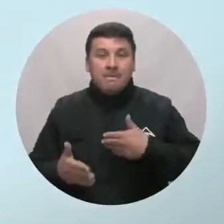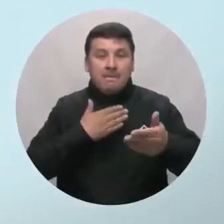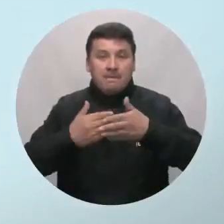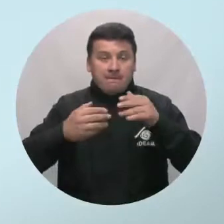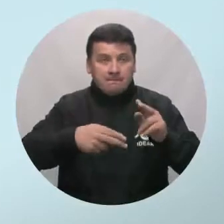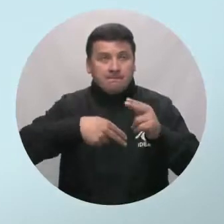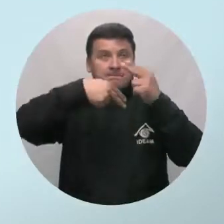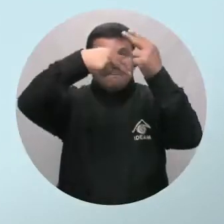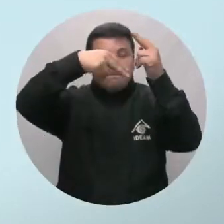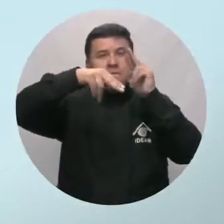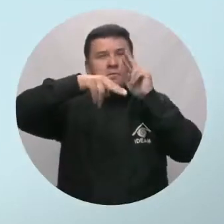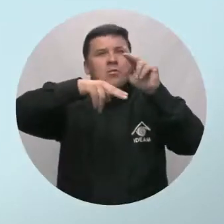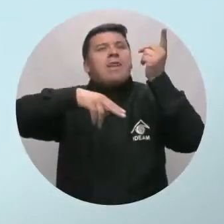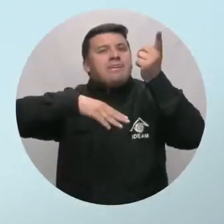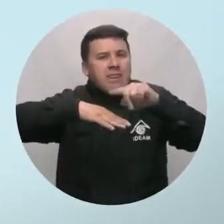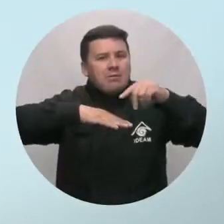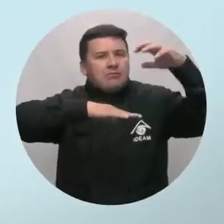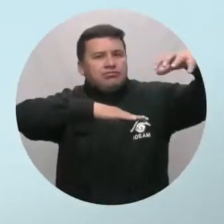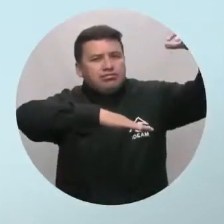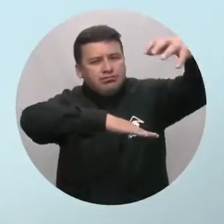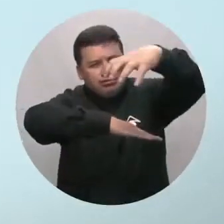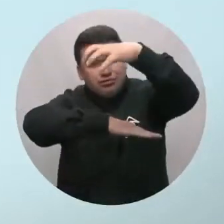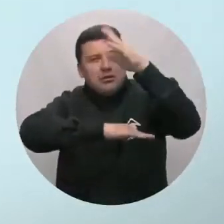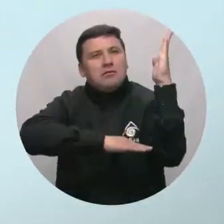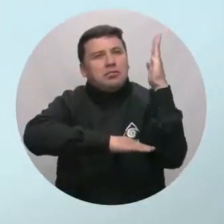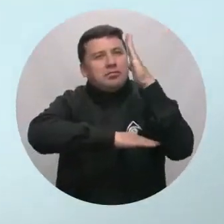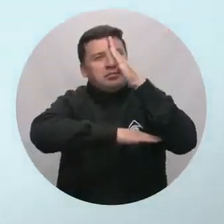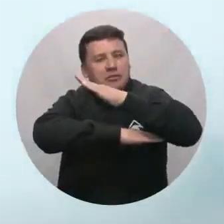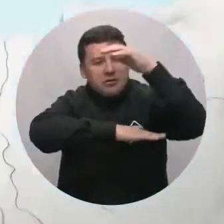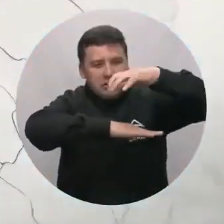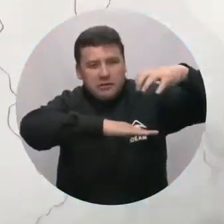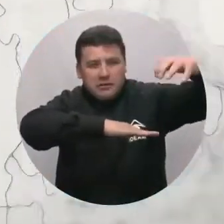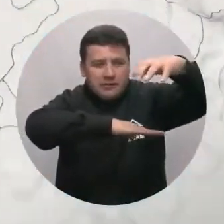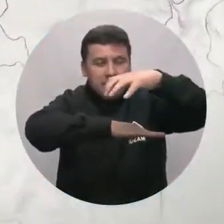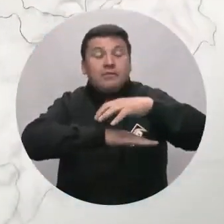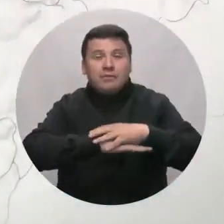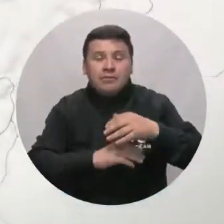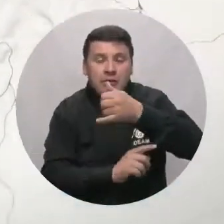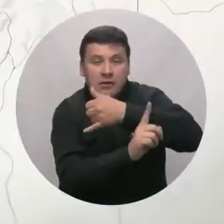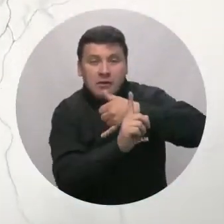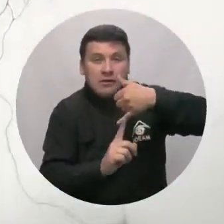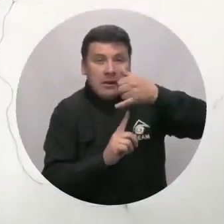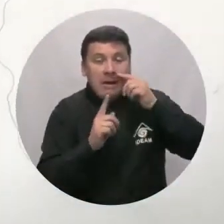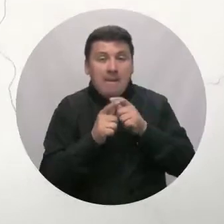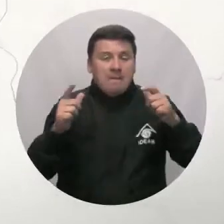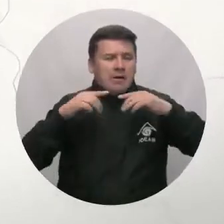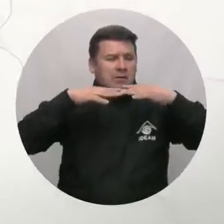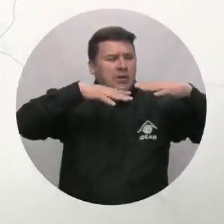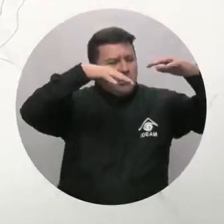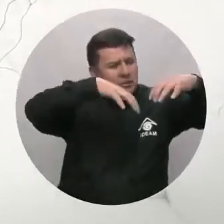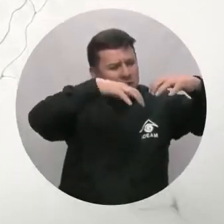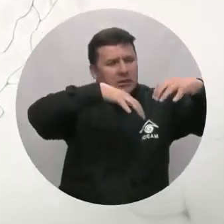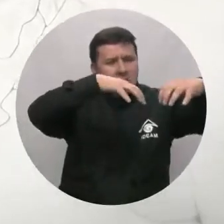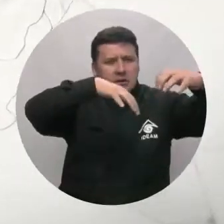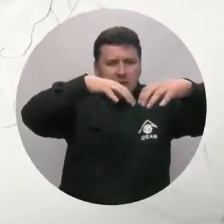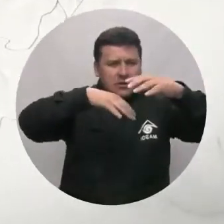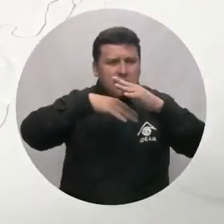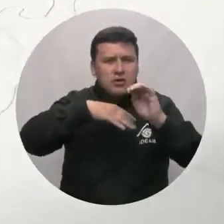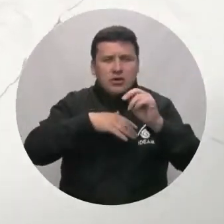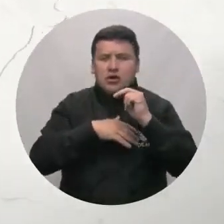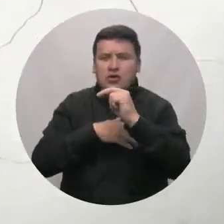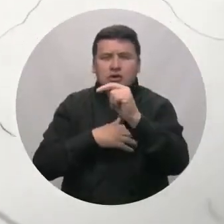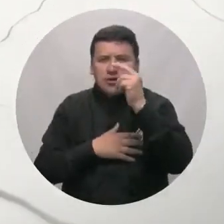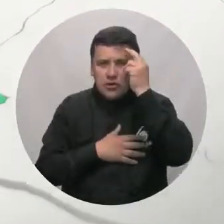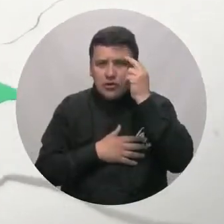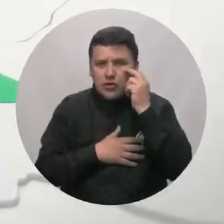Música Sobre San Andrés es posible que caigan también algunas lluvias durante la jornada. Para el Pacífico aumentará la intensidad de las lluvias en sectores